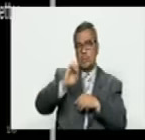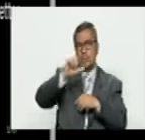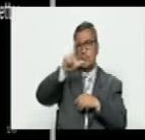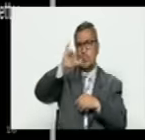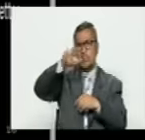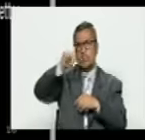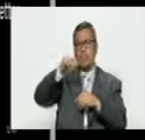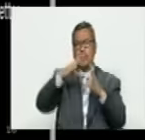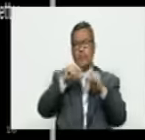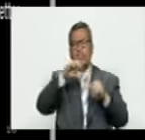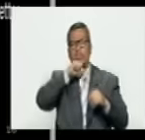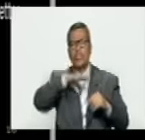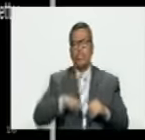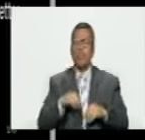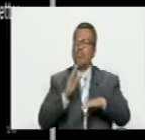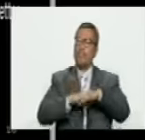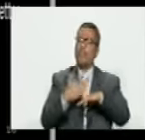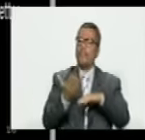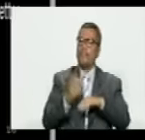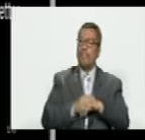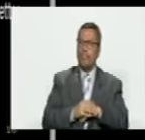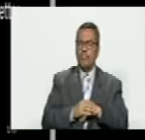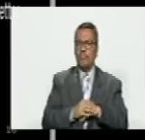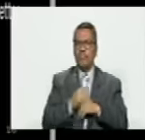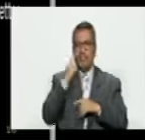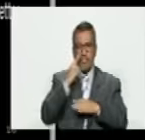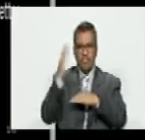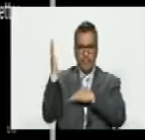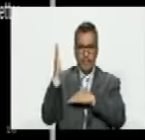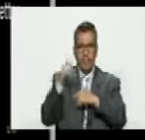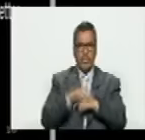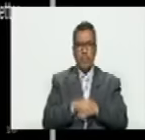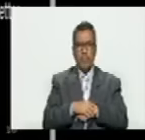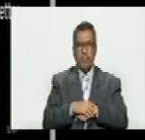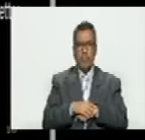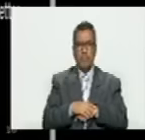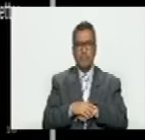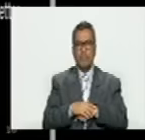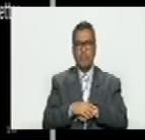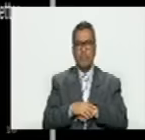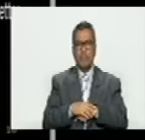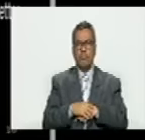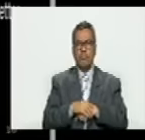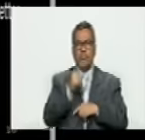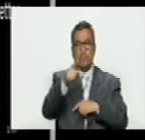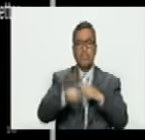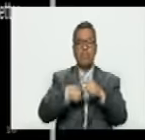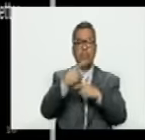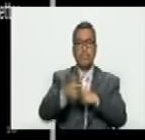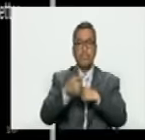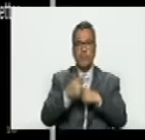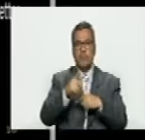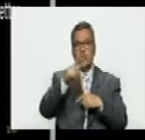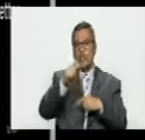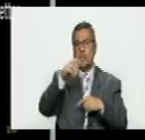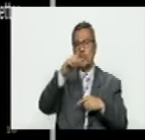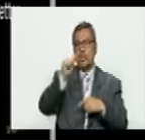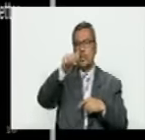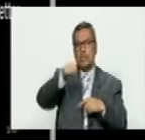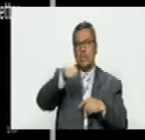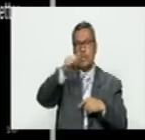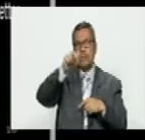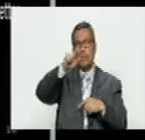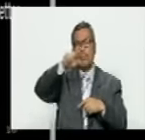esta historia pero ¿por qué? fíjense la siguiente lámina en la siguiente lámina pongo a Tamara Suho que quizás la